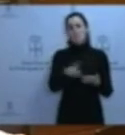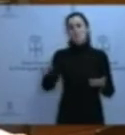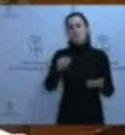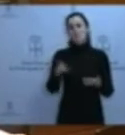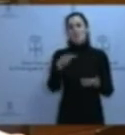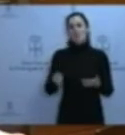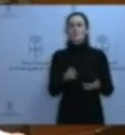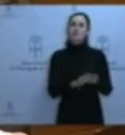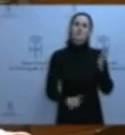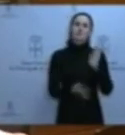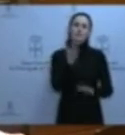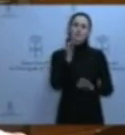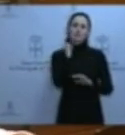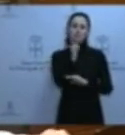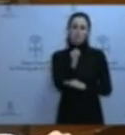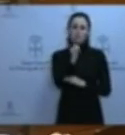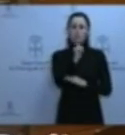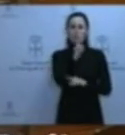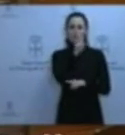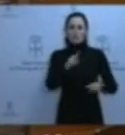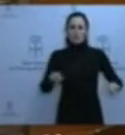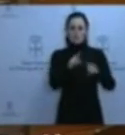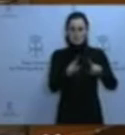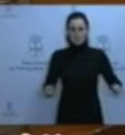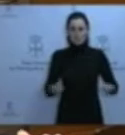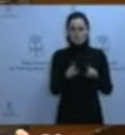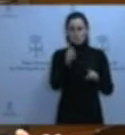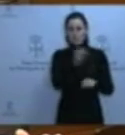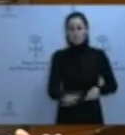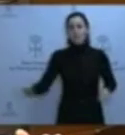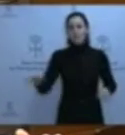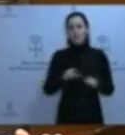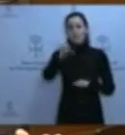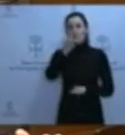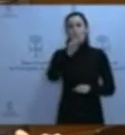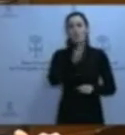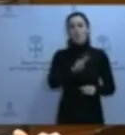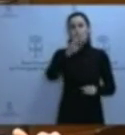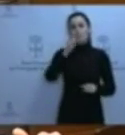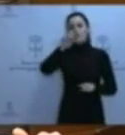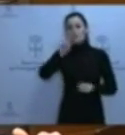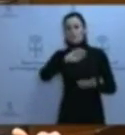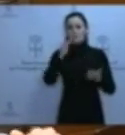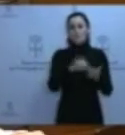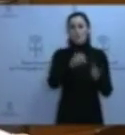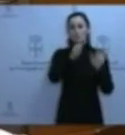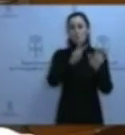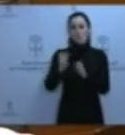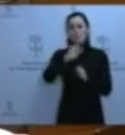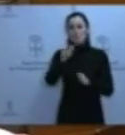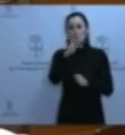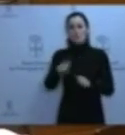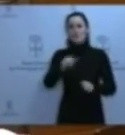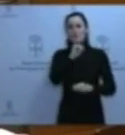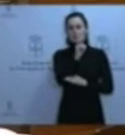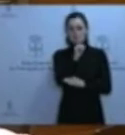colegios, institutos, conservatorios y escuelas de educación infantil de Gijón, 203.800 euros en el IES de Pravia o medio